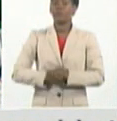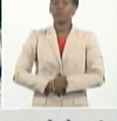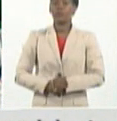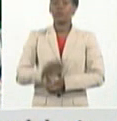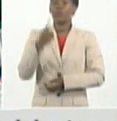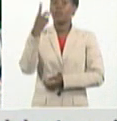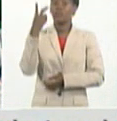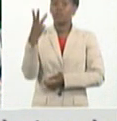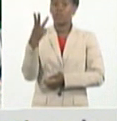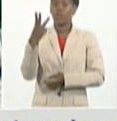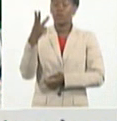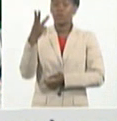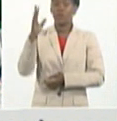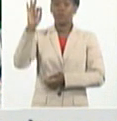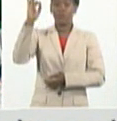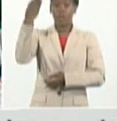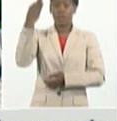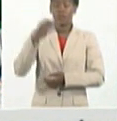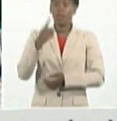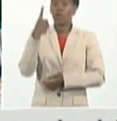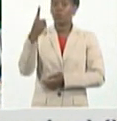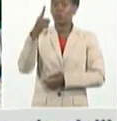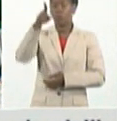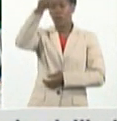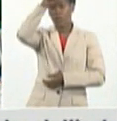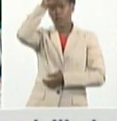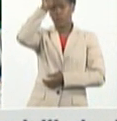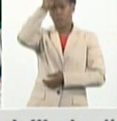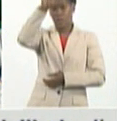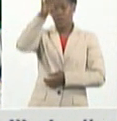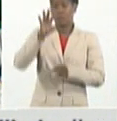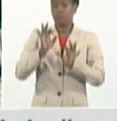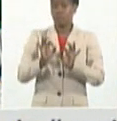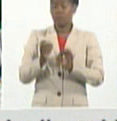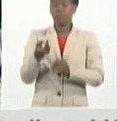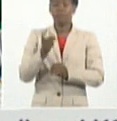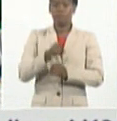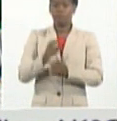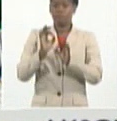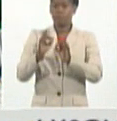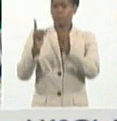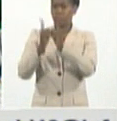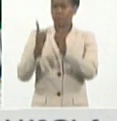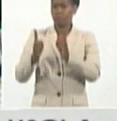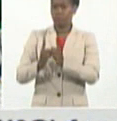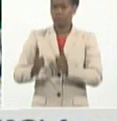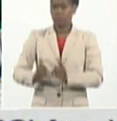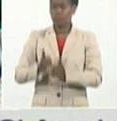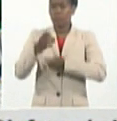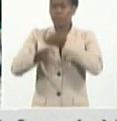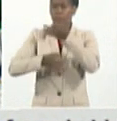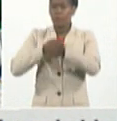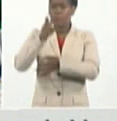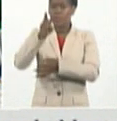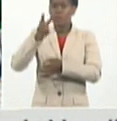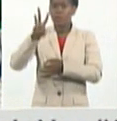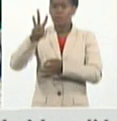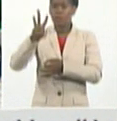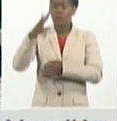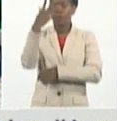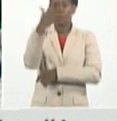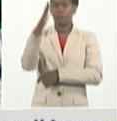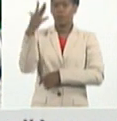importado de Alemania. En resumen, se diagnosticaron ayer 23 pacientes extranjeros